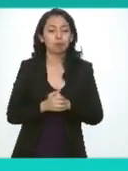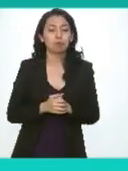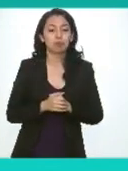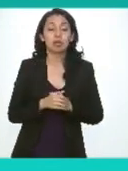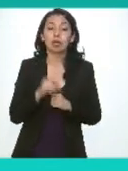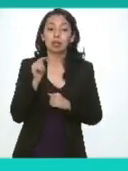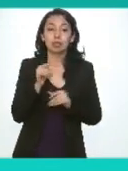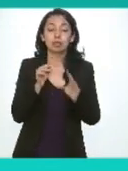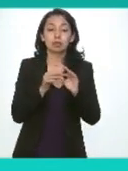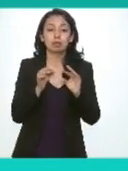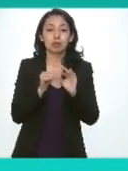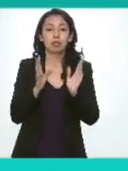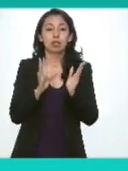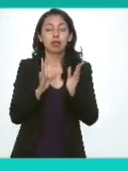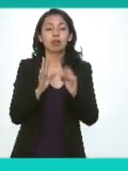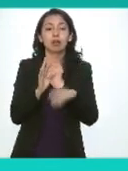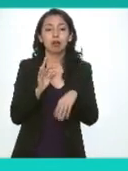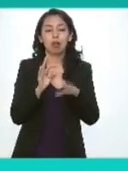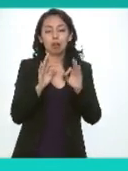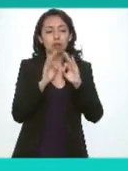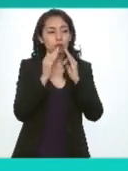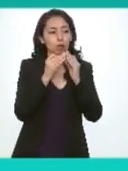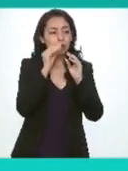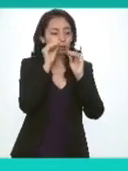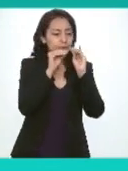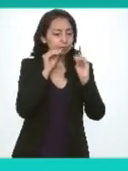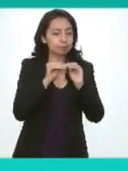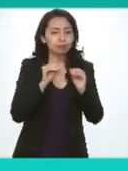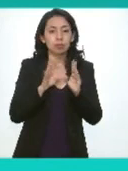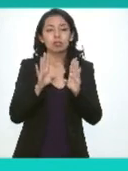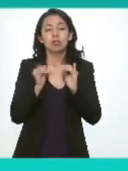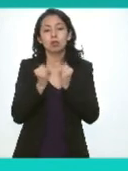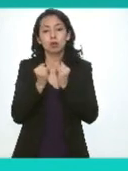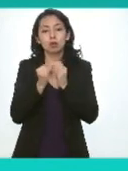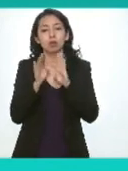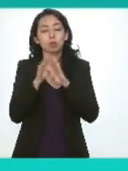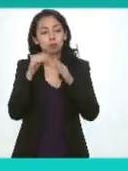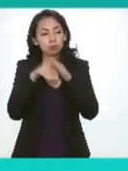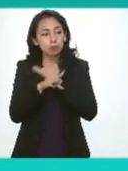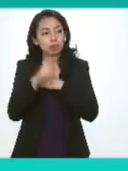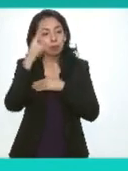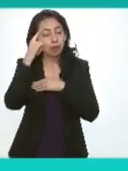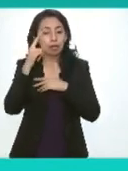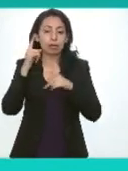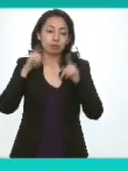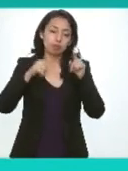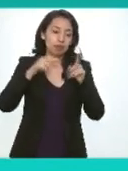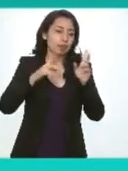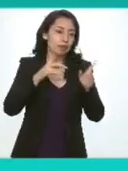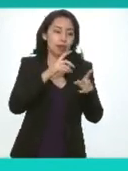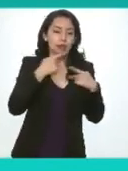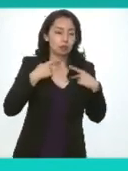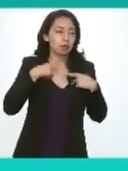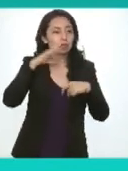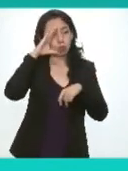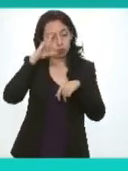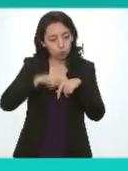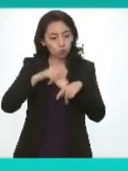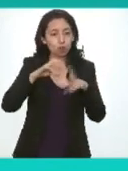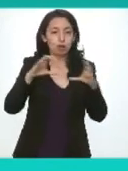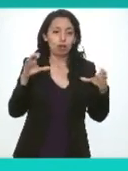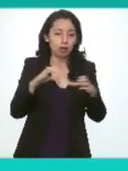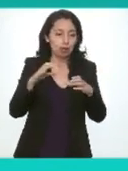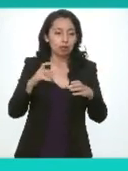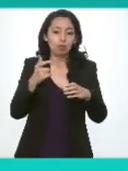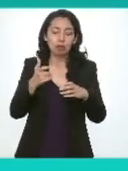habla de los formatos accesibles y donde se debe de considerar condiciones sociales económicas y culturales de cada región